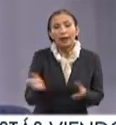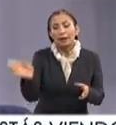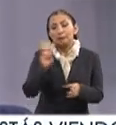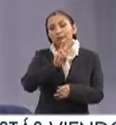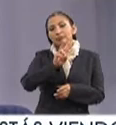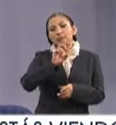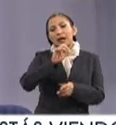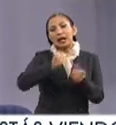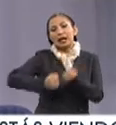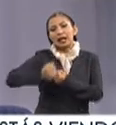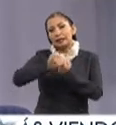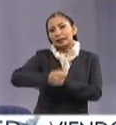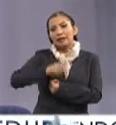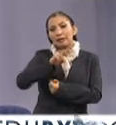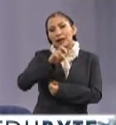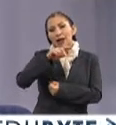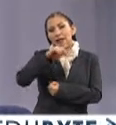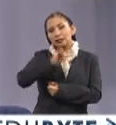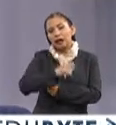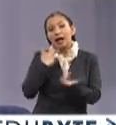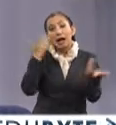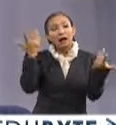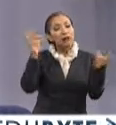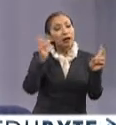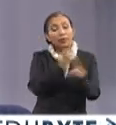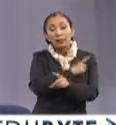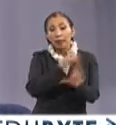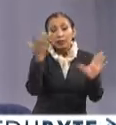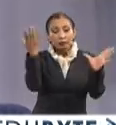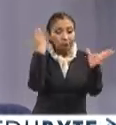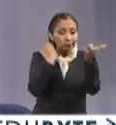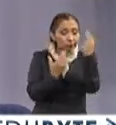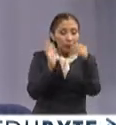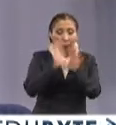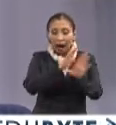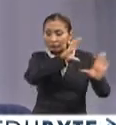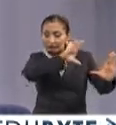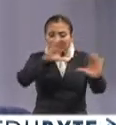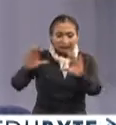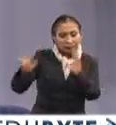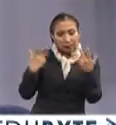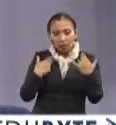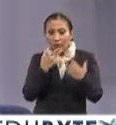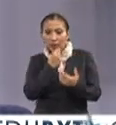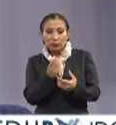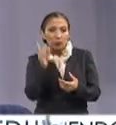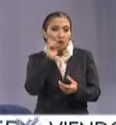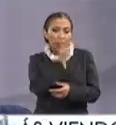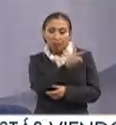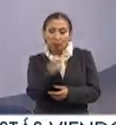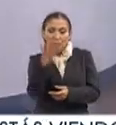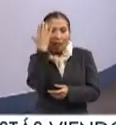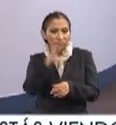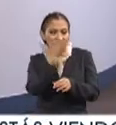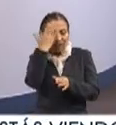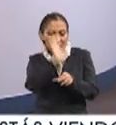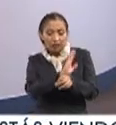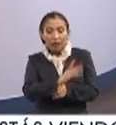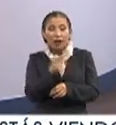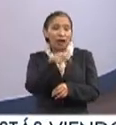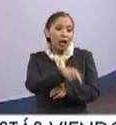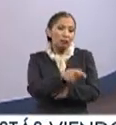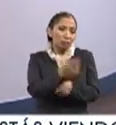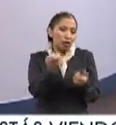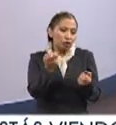Venecia. El tema es seguir preparando muchachas. Claro, es de alguna forma garantizar